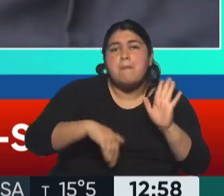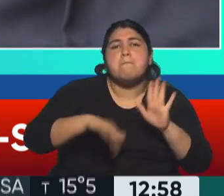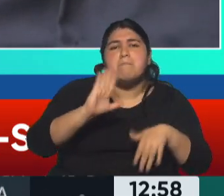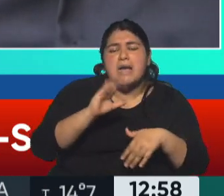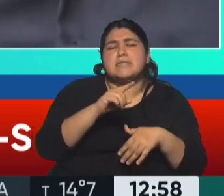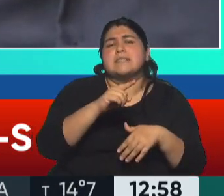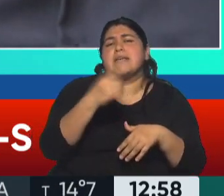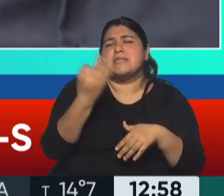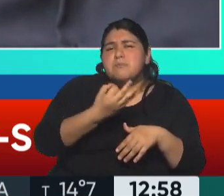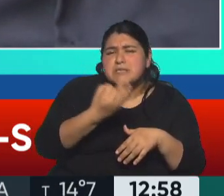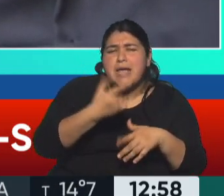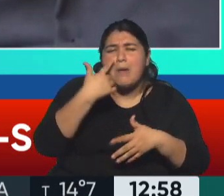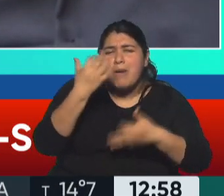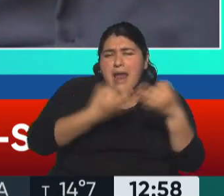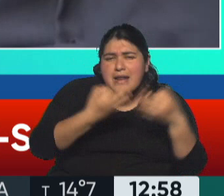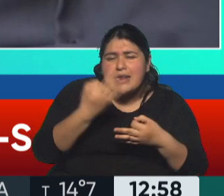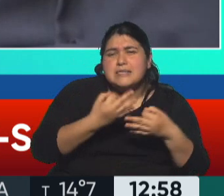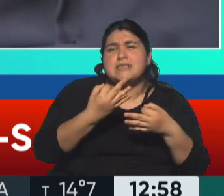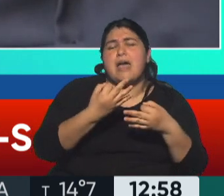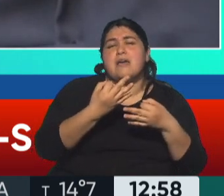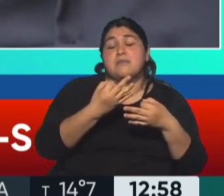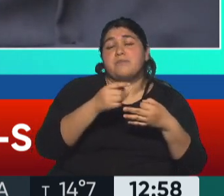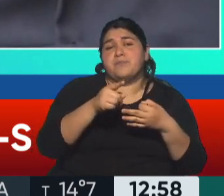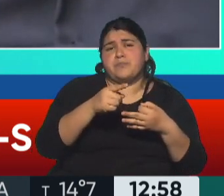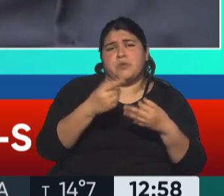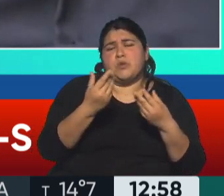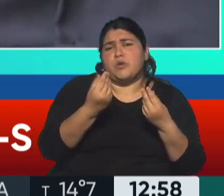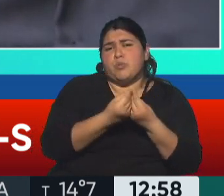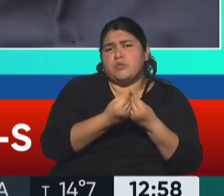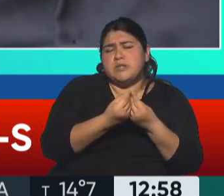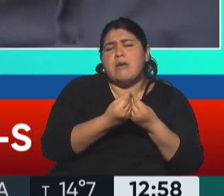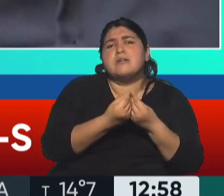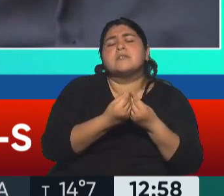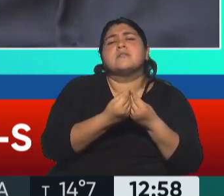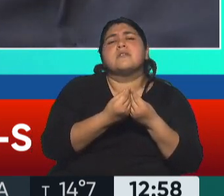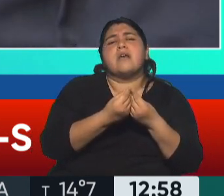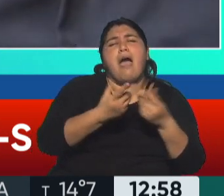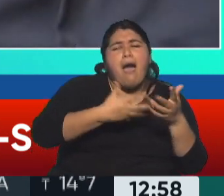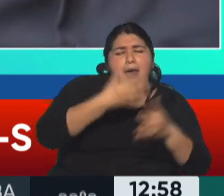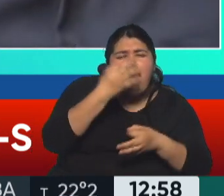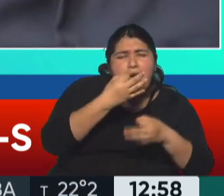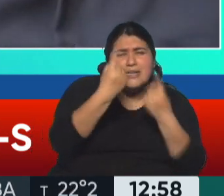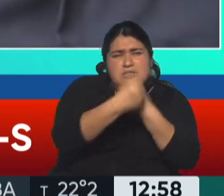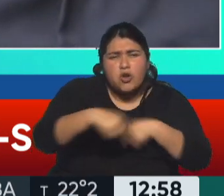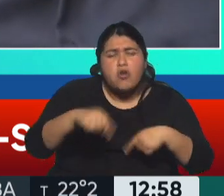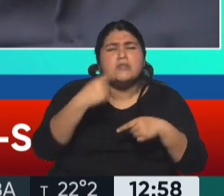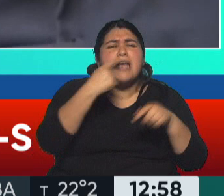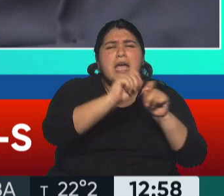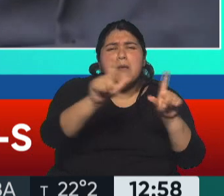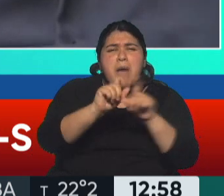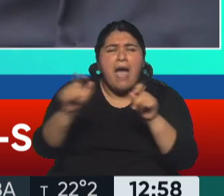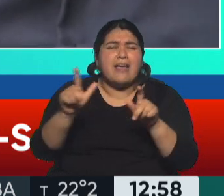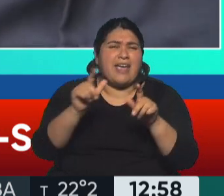artificial para analizar cientos de miles de análisis o imágenes de satélite